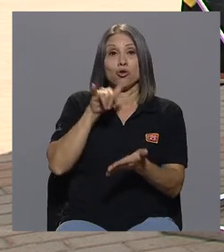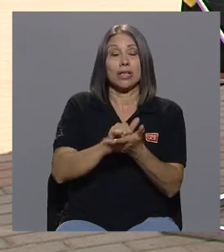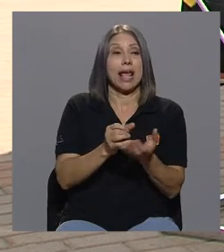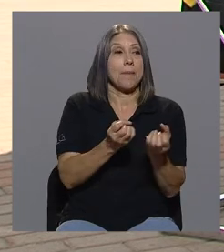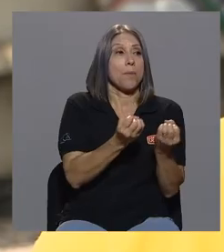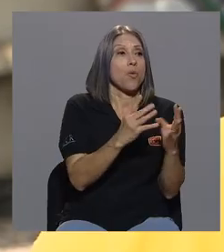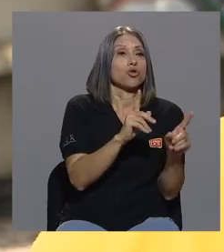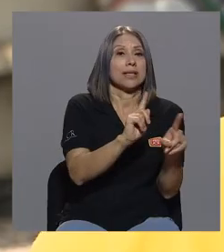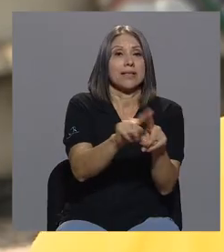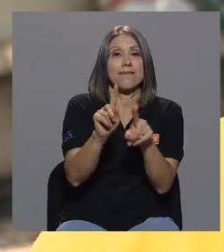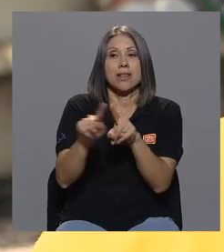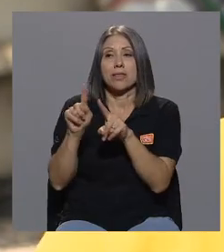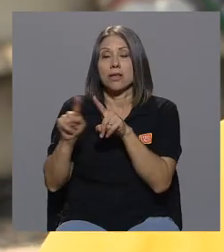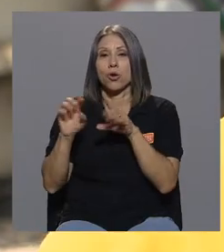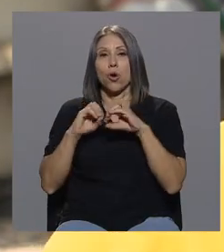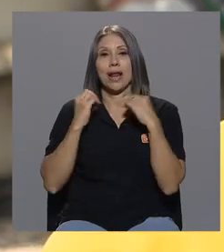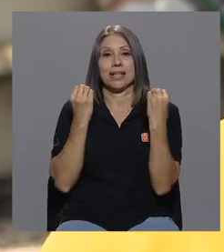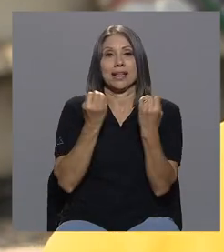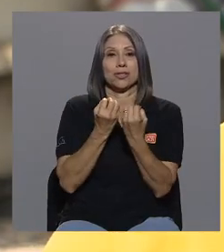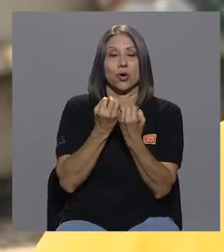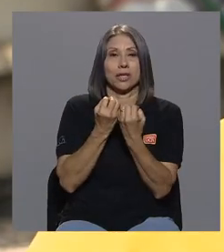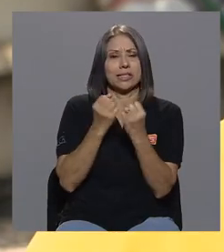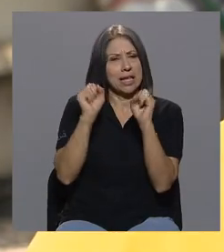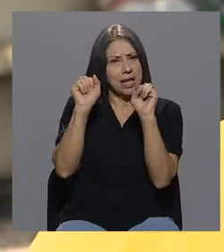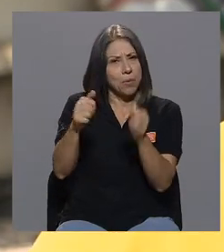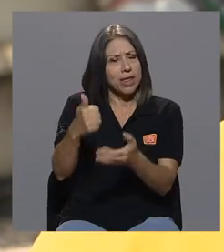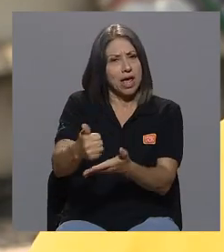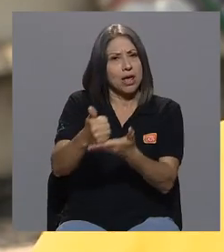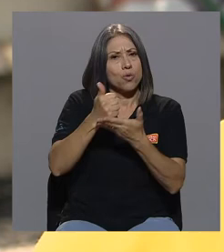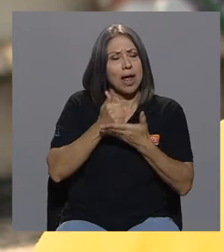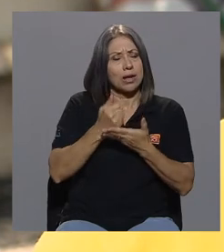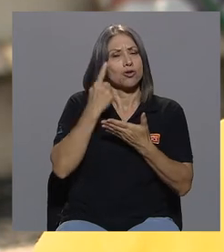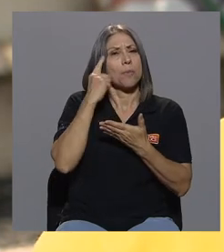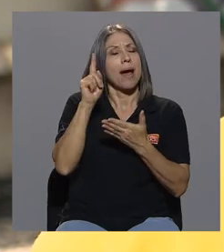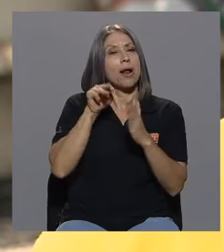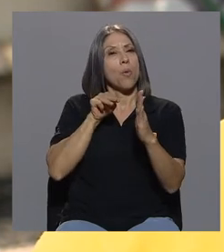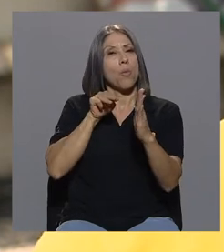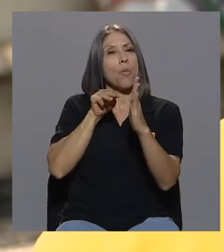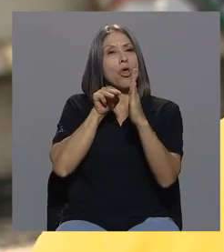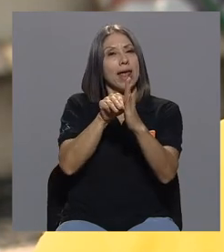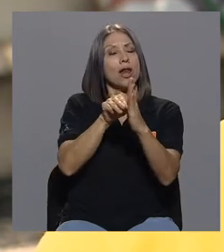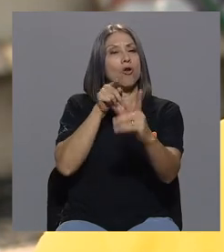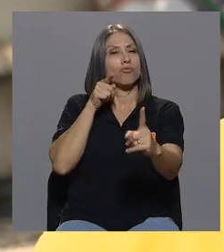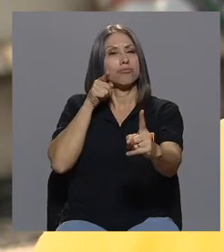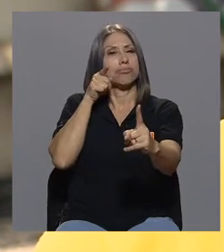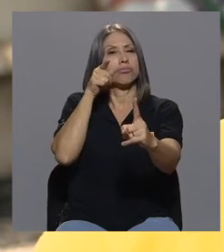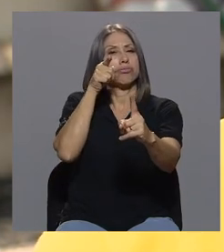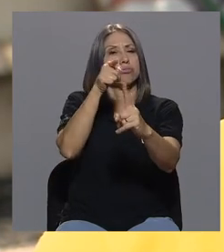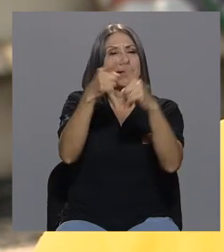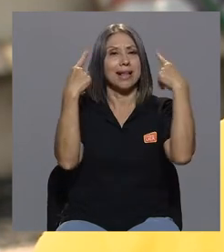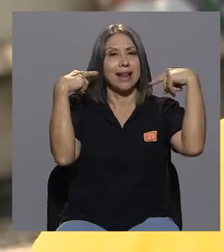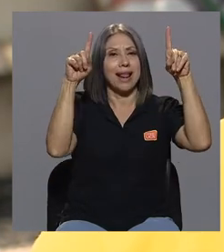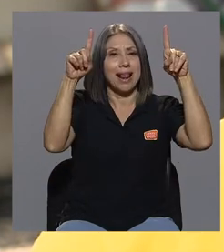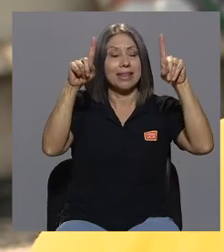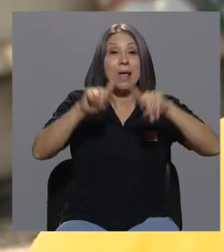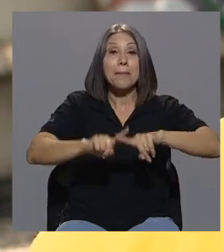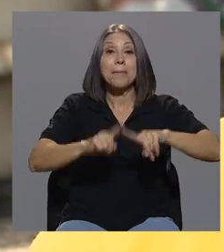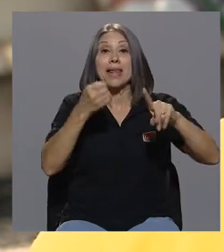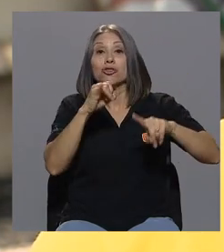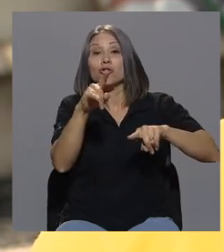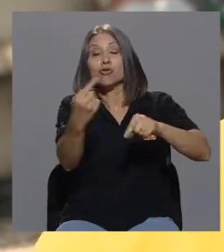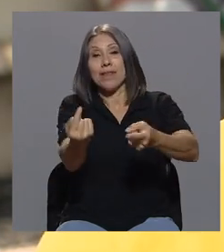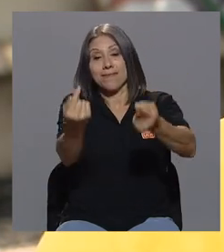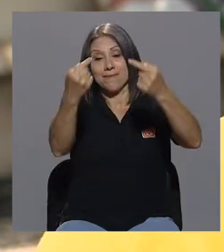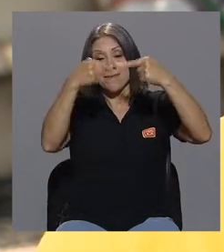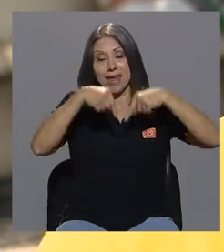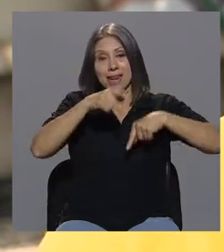pueden ayudarnos a buscar un modelo de hoja de ruta para salir adelante pero si usted viene a Punta Arenas o va